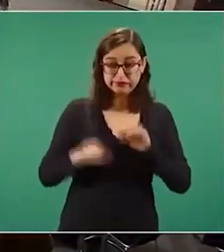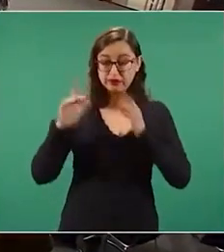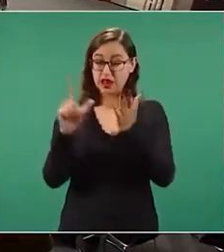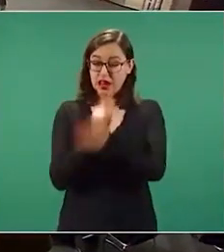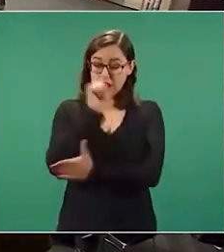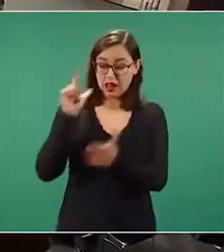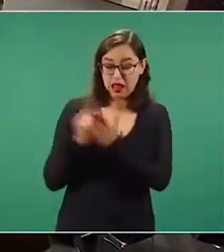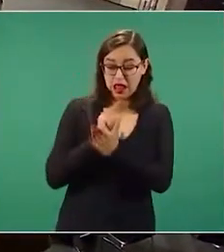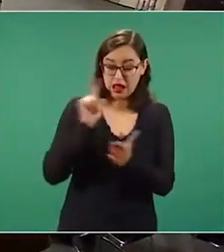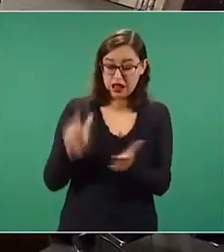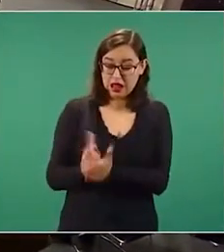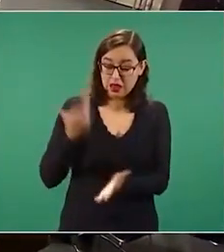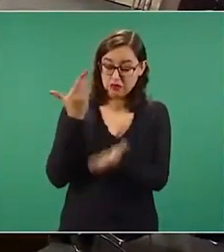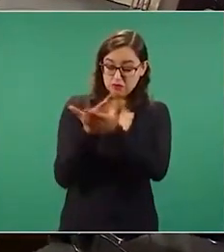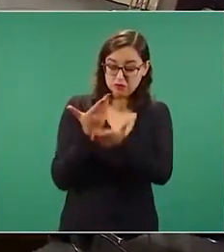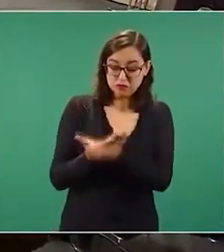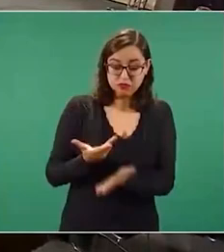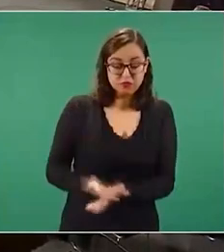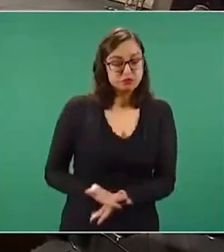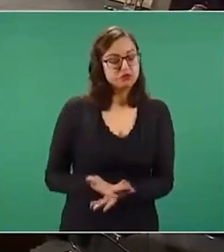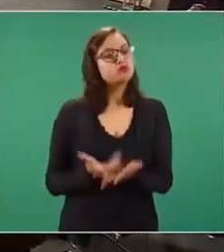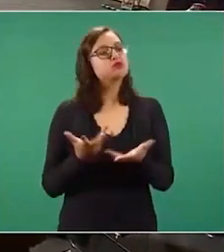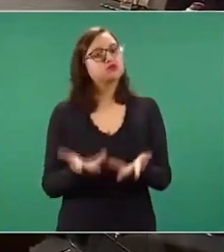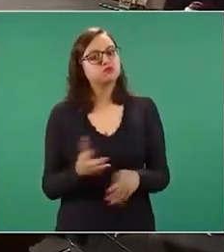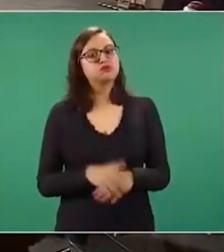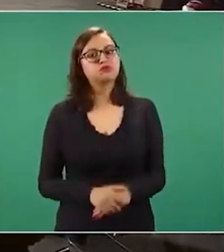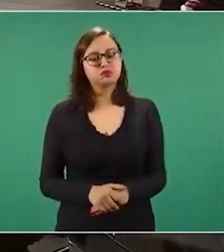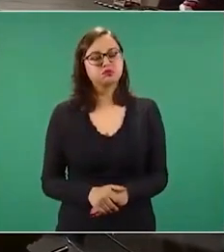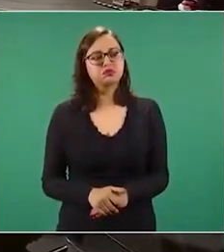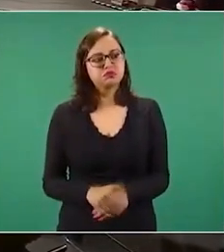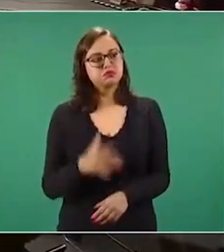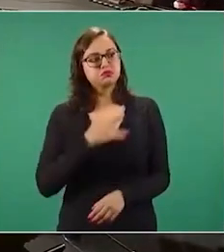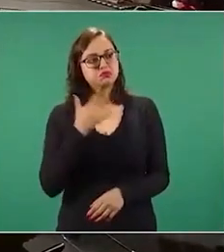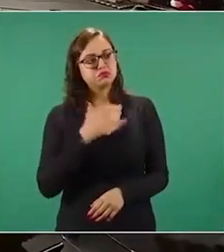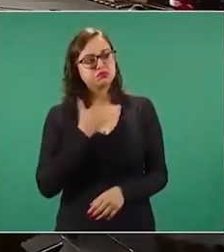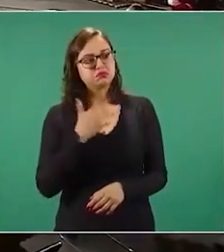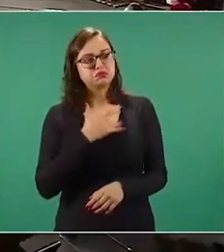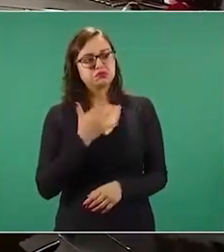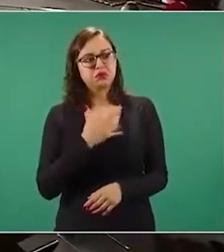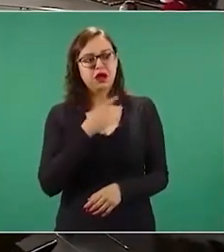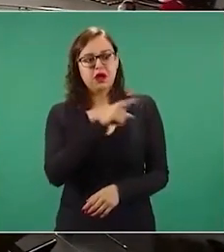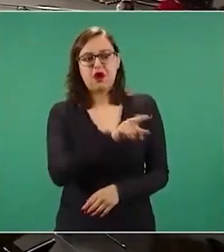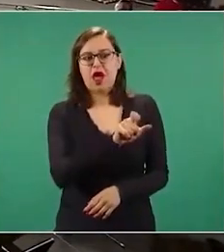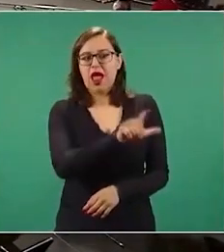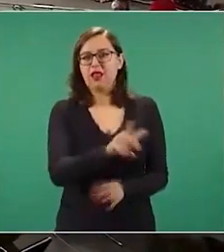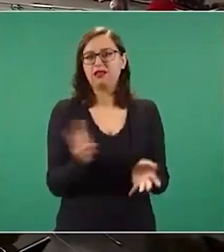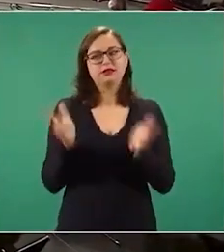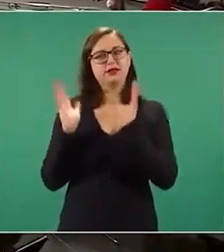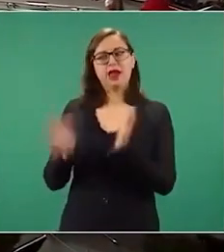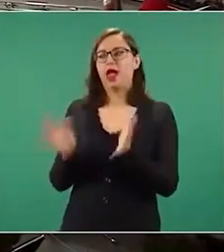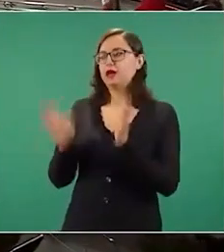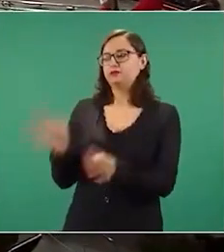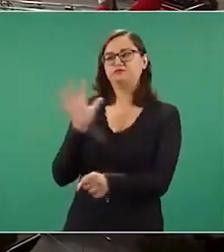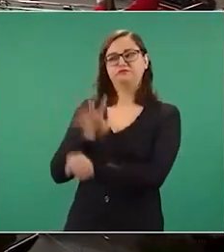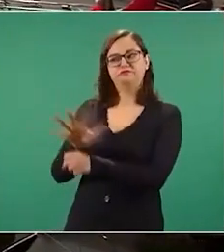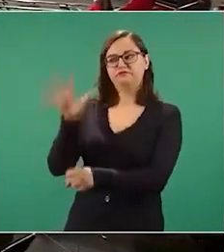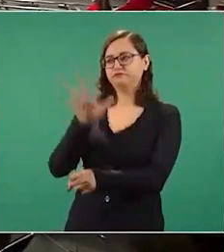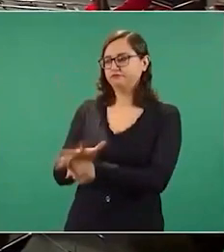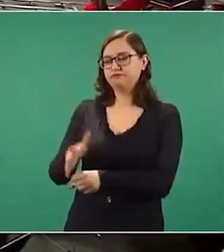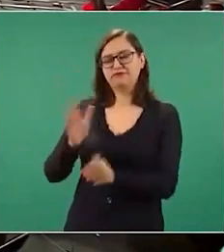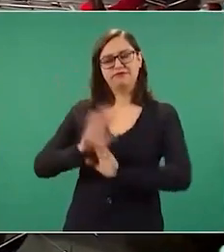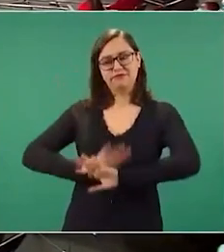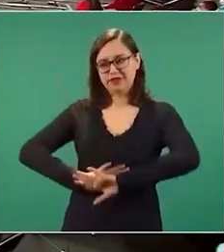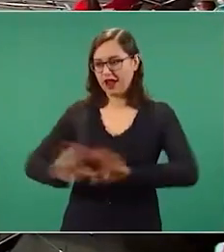eso creo yo que dijo ya ya ayudé bastante y a otra cosa